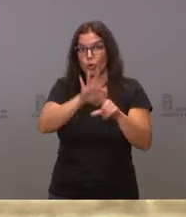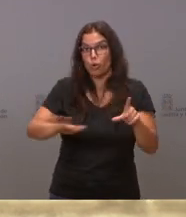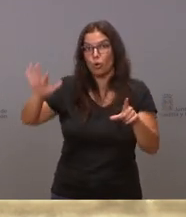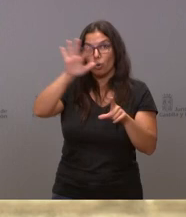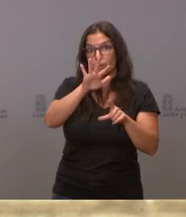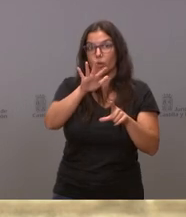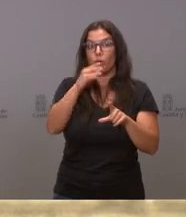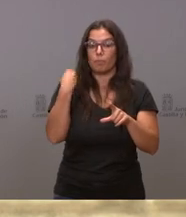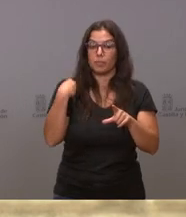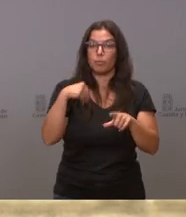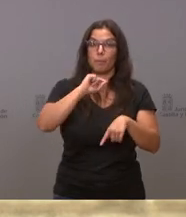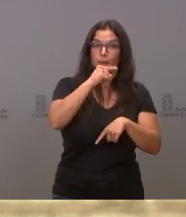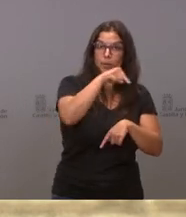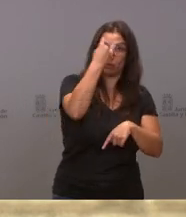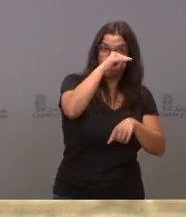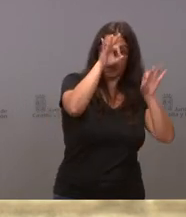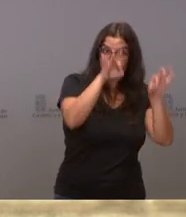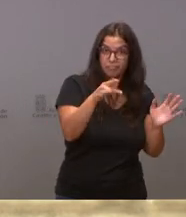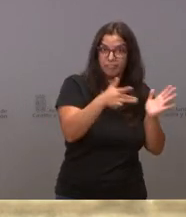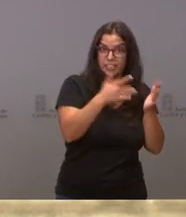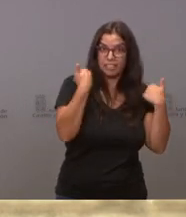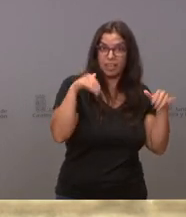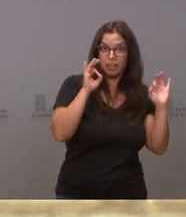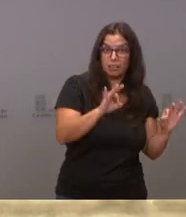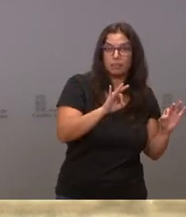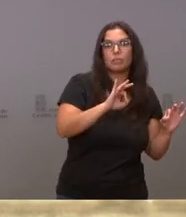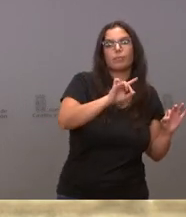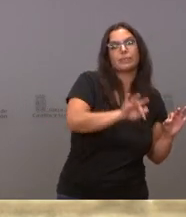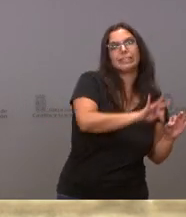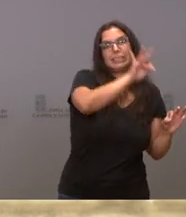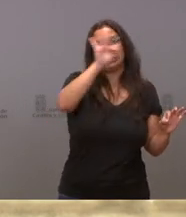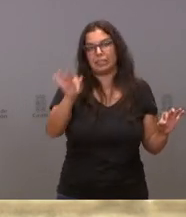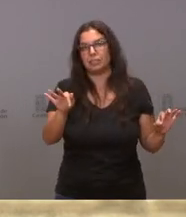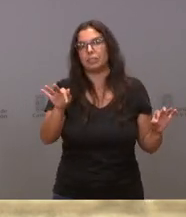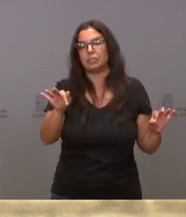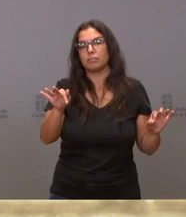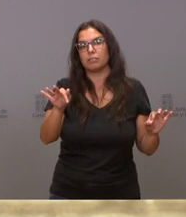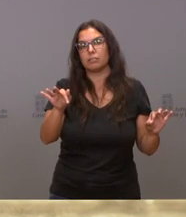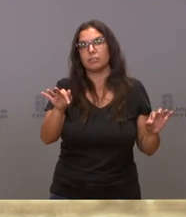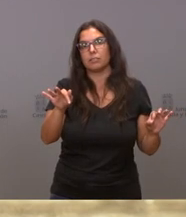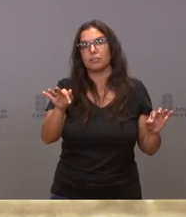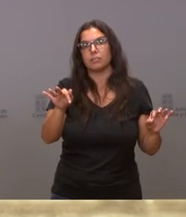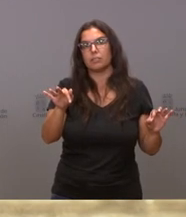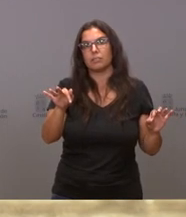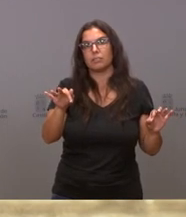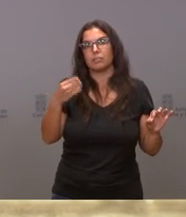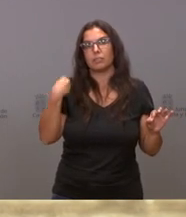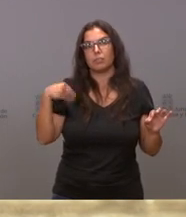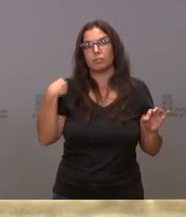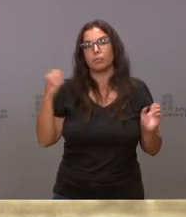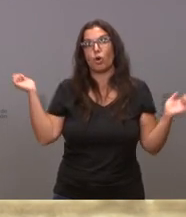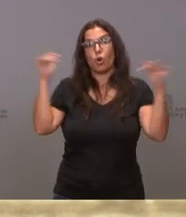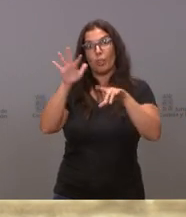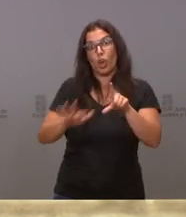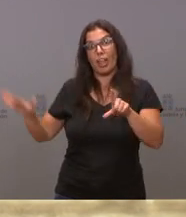convoque, en primer lugar, el Congreso de Salamanca y, en segundo lugar, cuando pasen la celebración de la Convención Nacional del